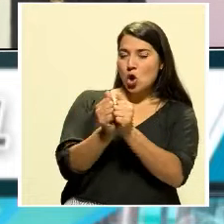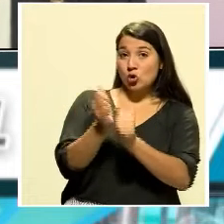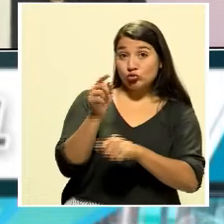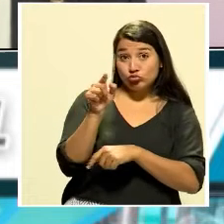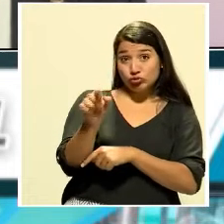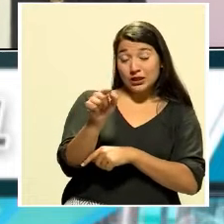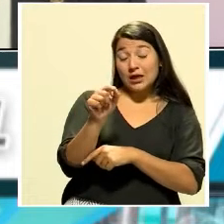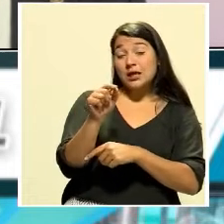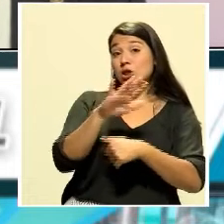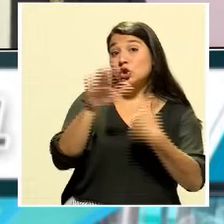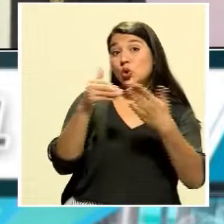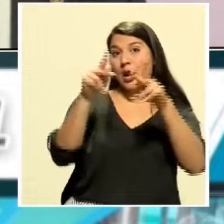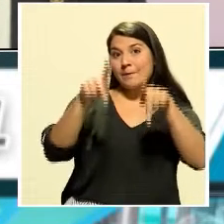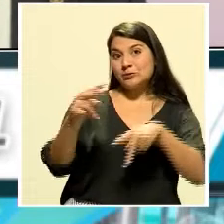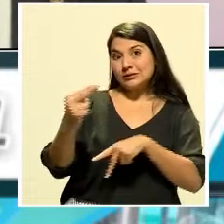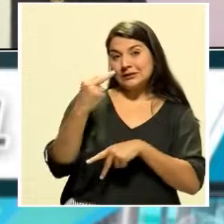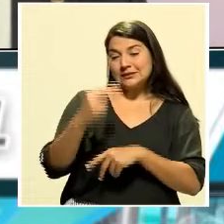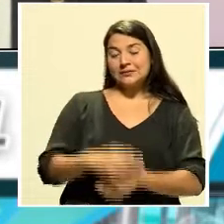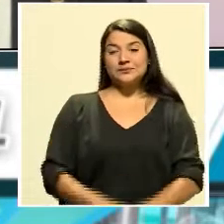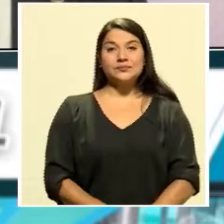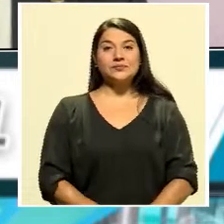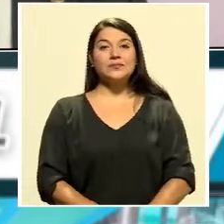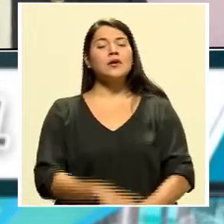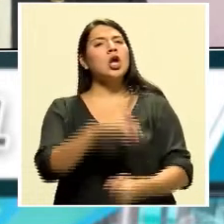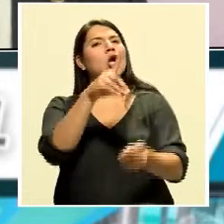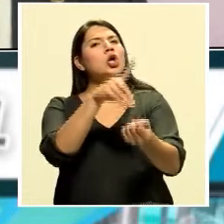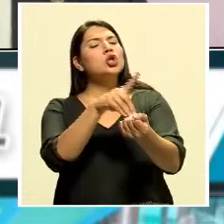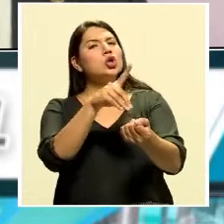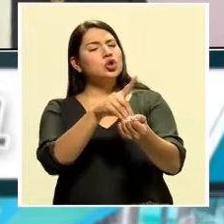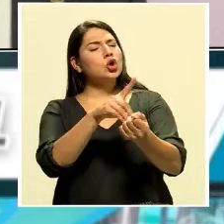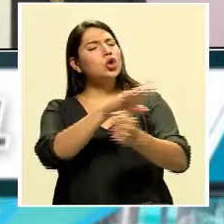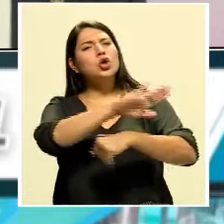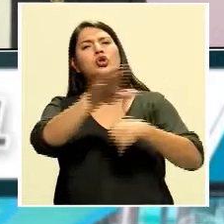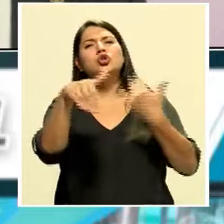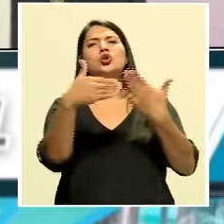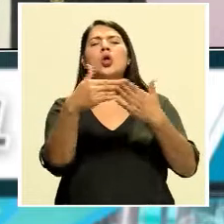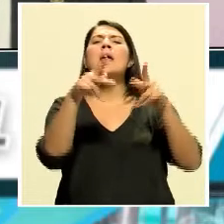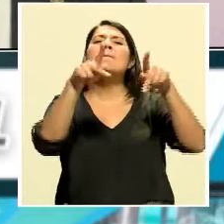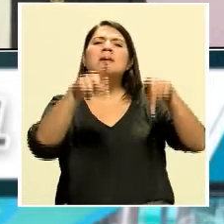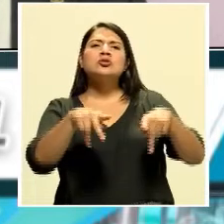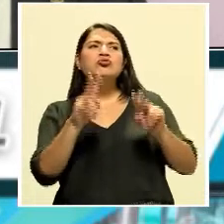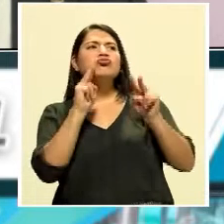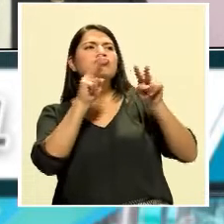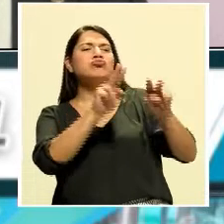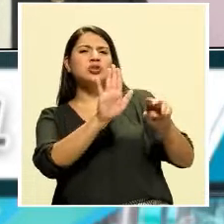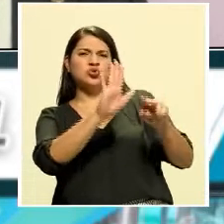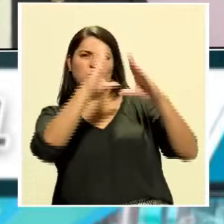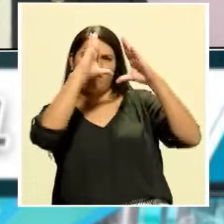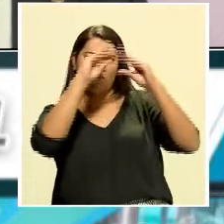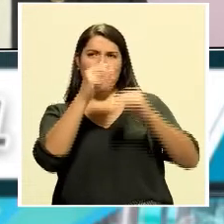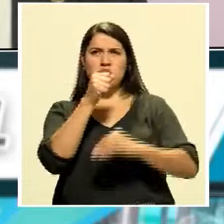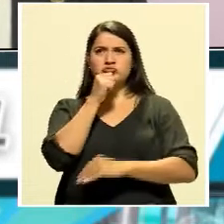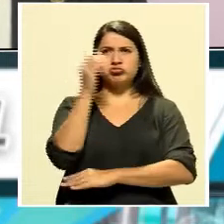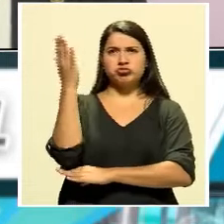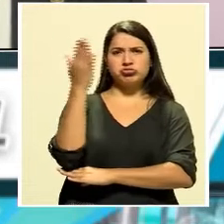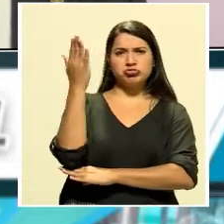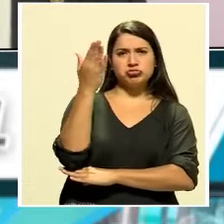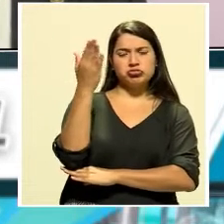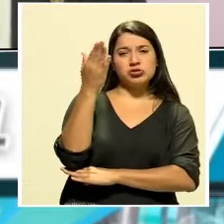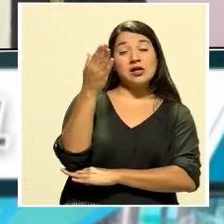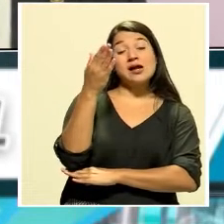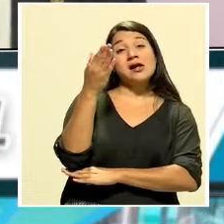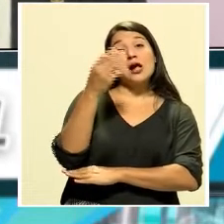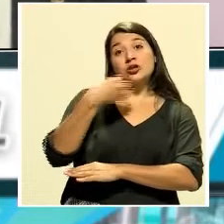la audiencia. Doctor, todo el mundo escucha sus reportes y comentarios en la